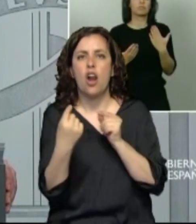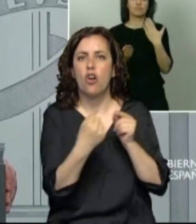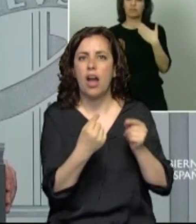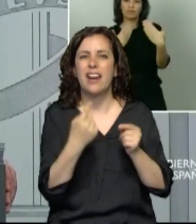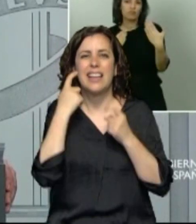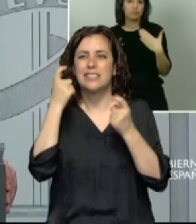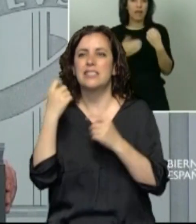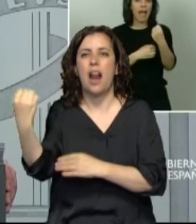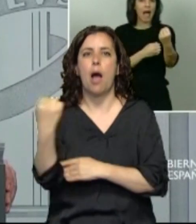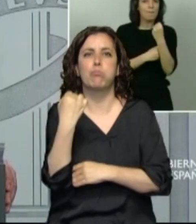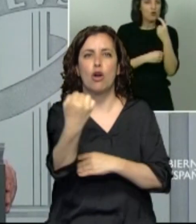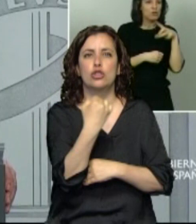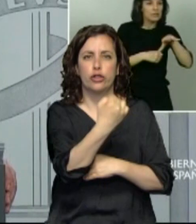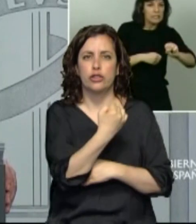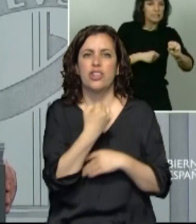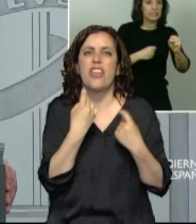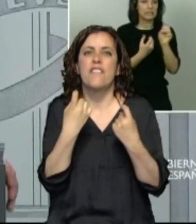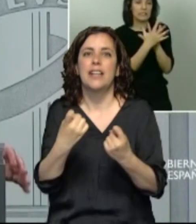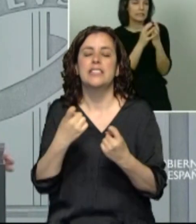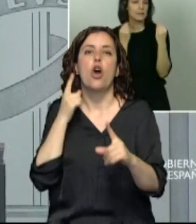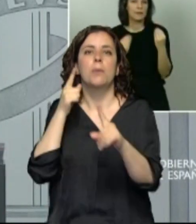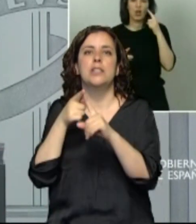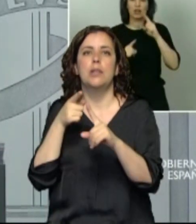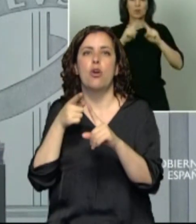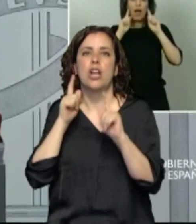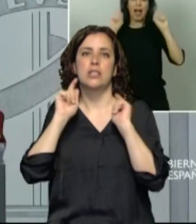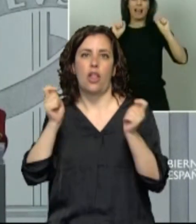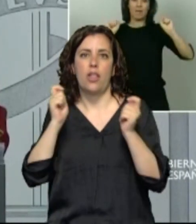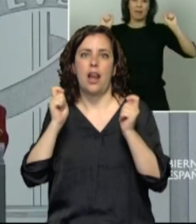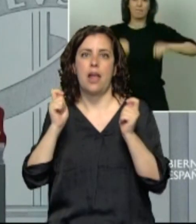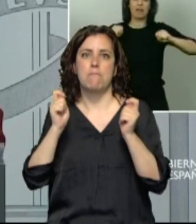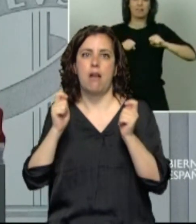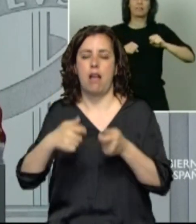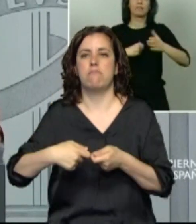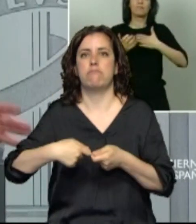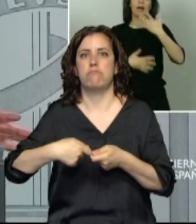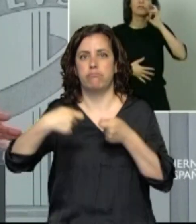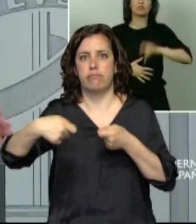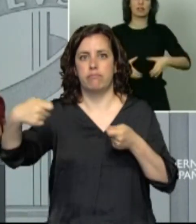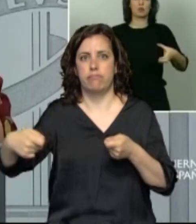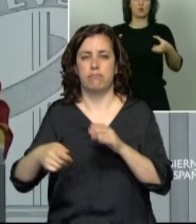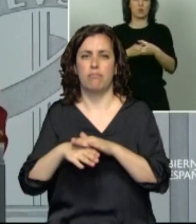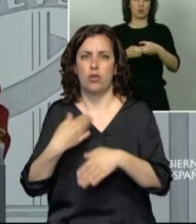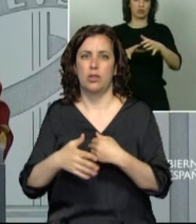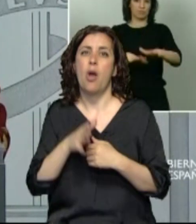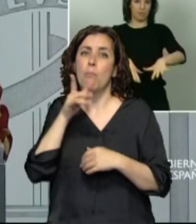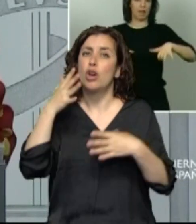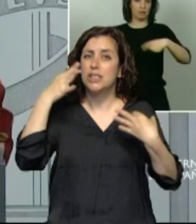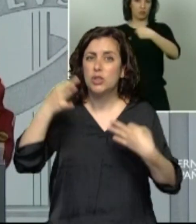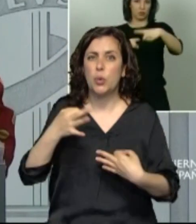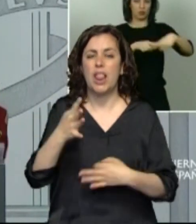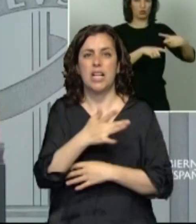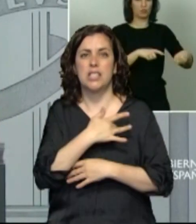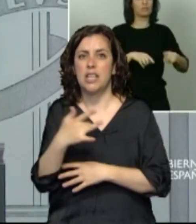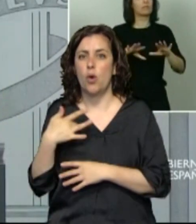necesarios para que el estado de alarma sea aprobado por los grupos parlamentarios. De manera que, como he dicho, la seguridad y la salud de